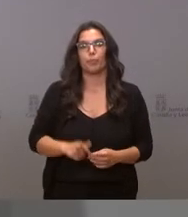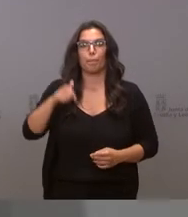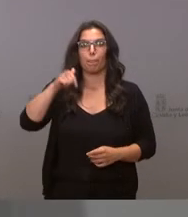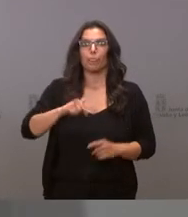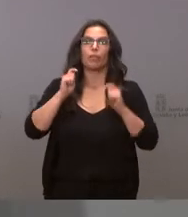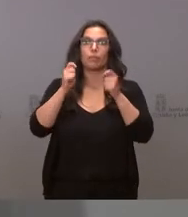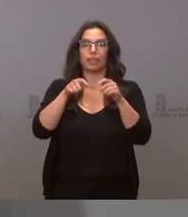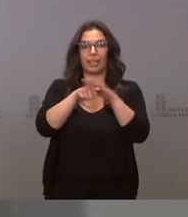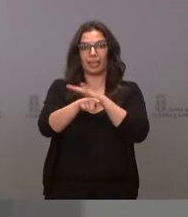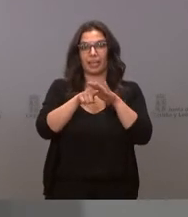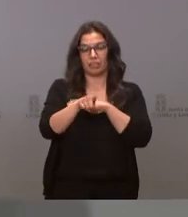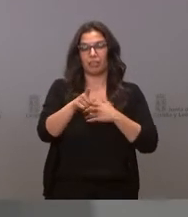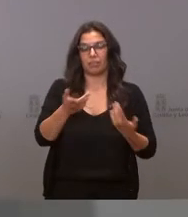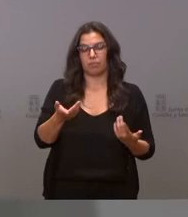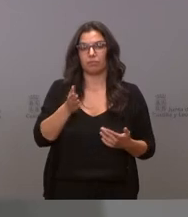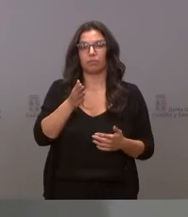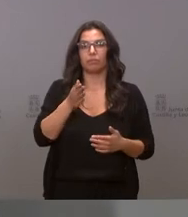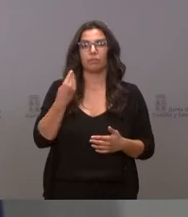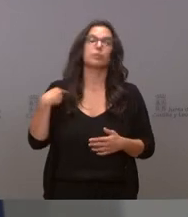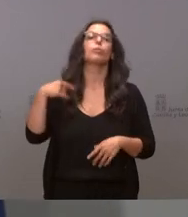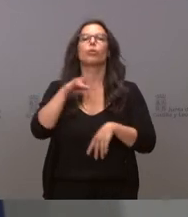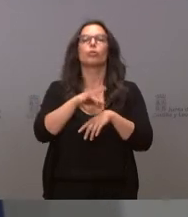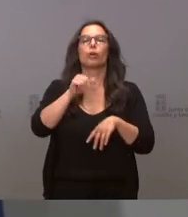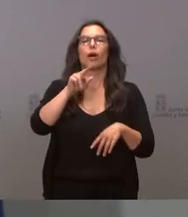al gerente que como hemos dicho es el doctor Arraz